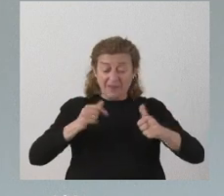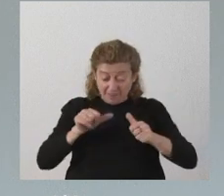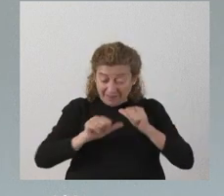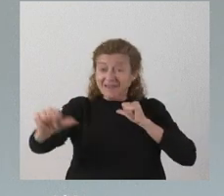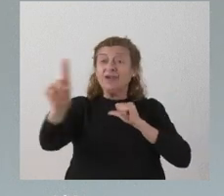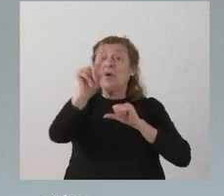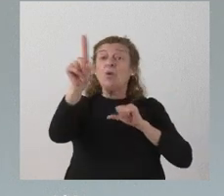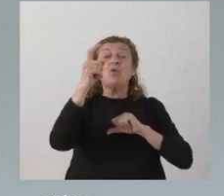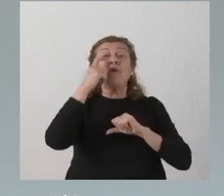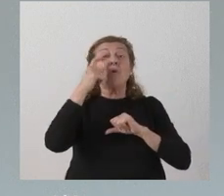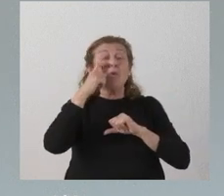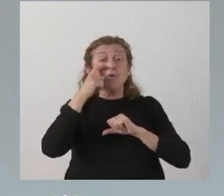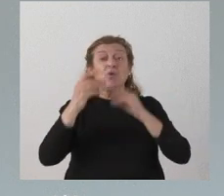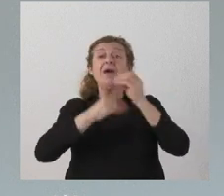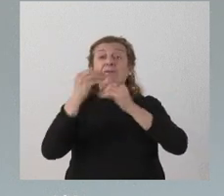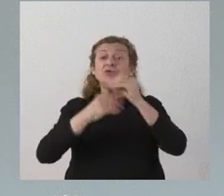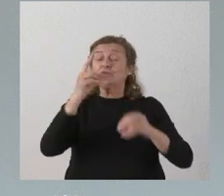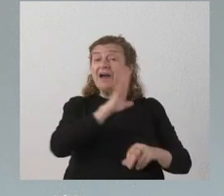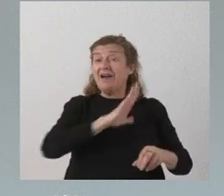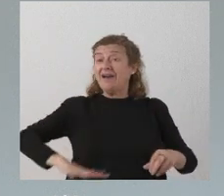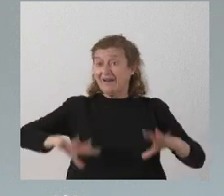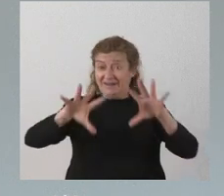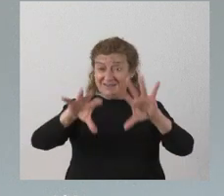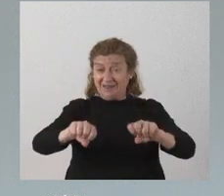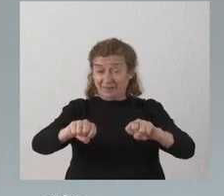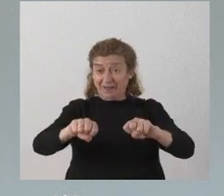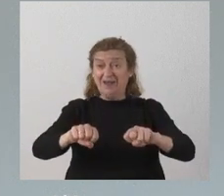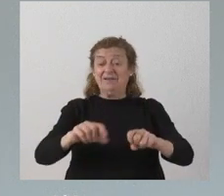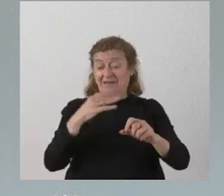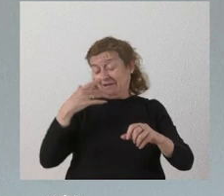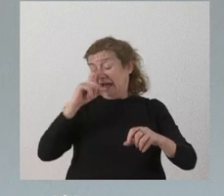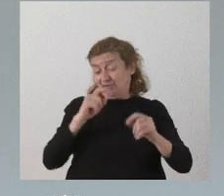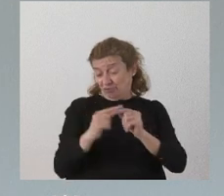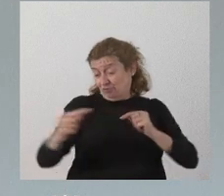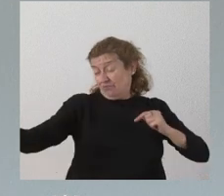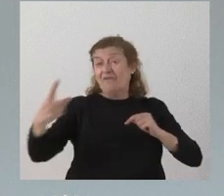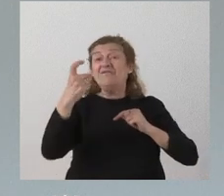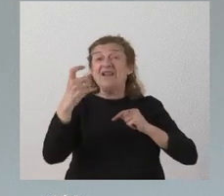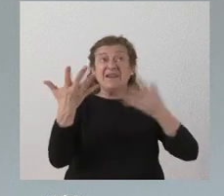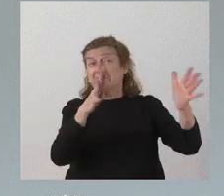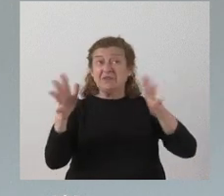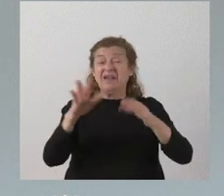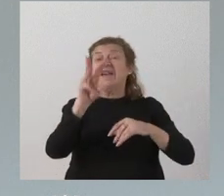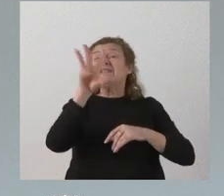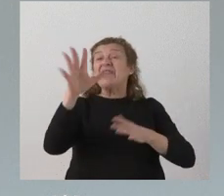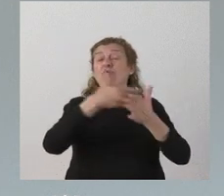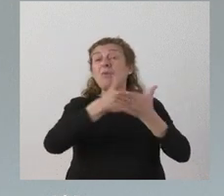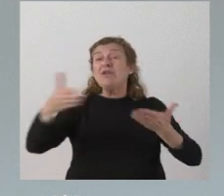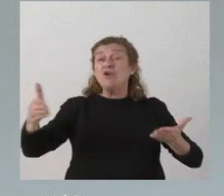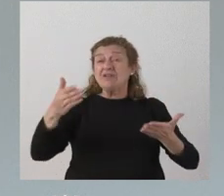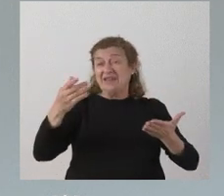hemos hecho una reserva lo que queda de año en torno a los 35 millones de euros